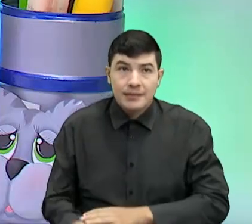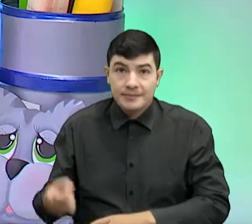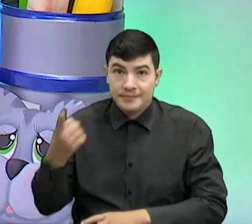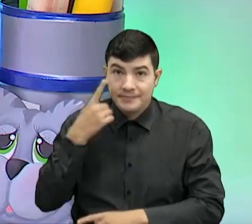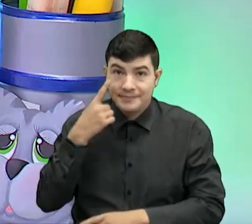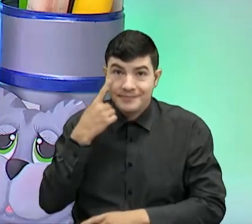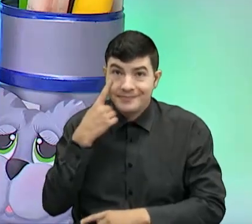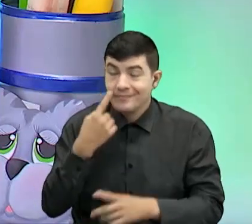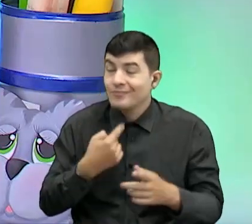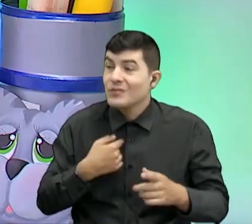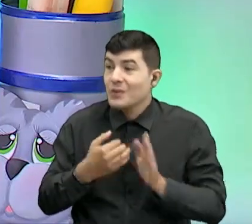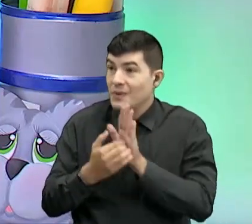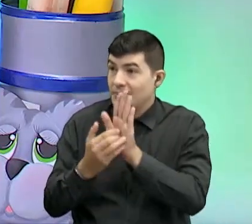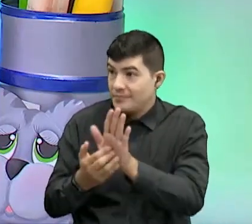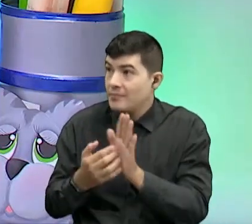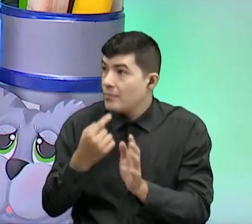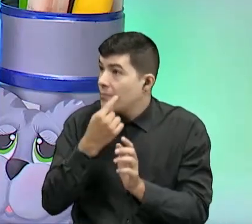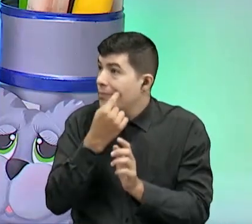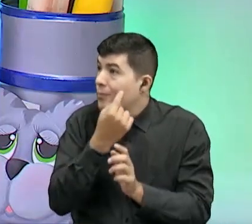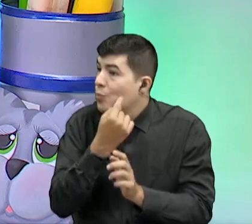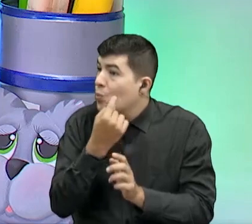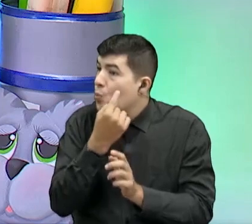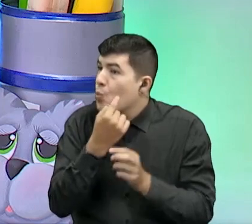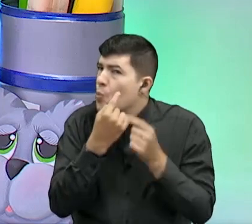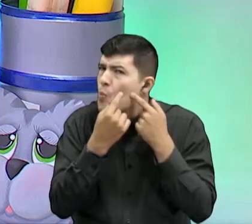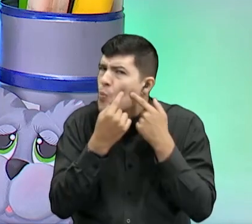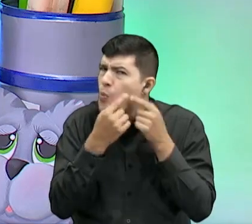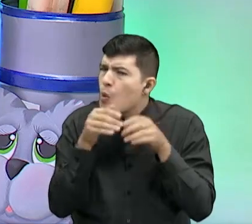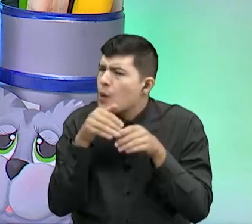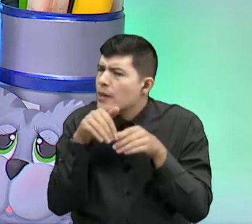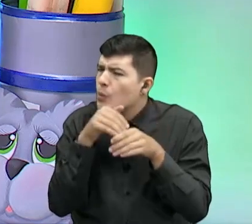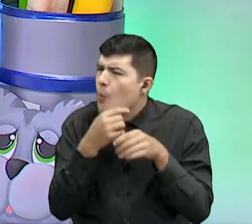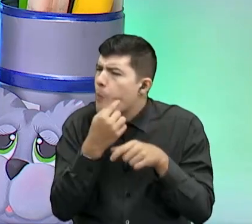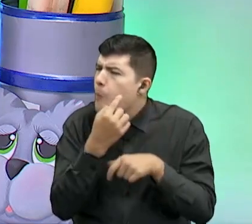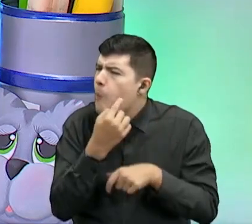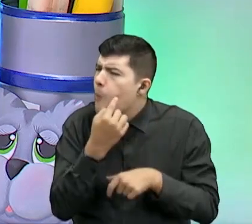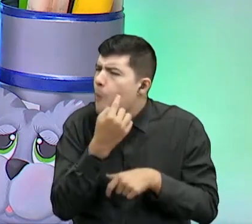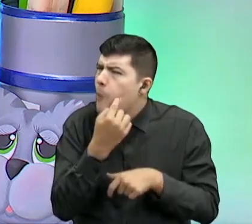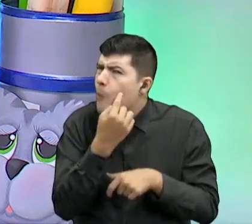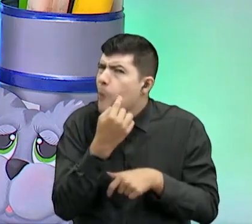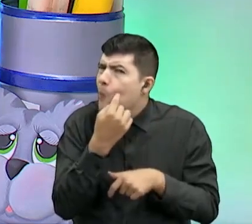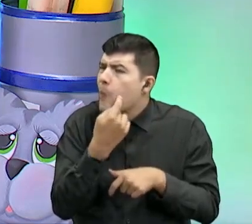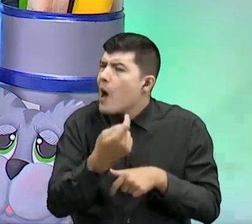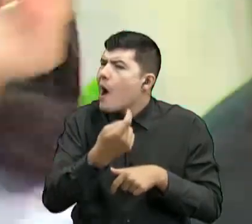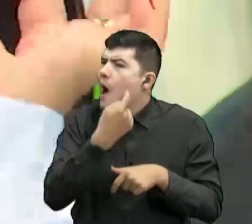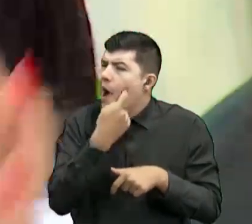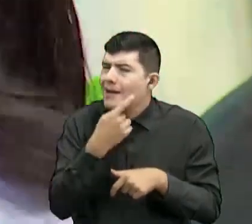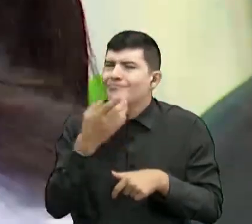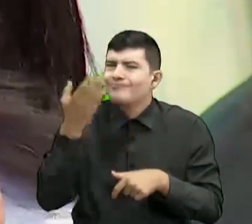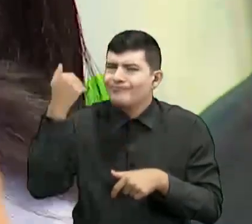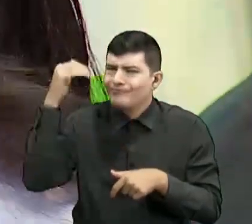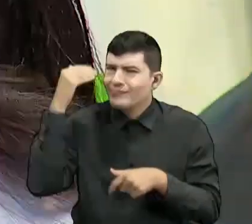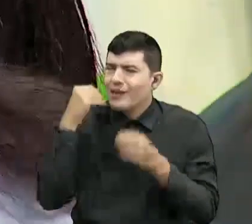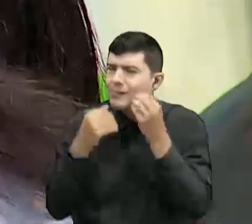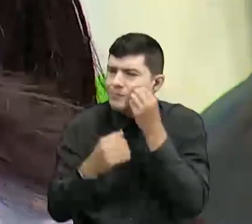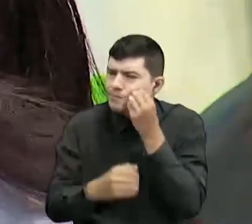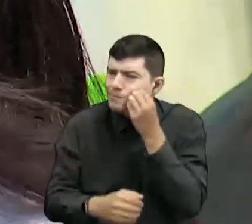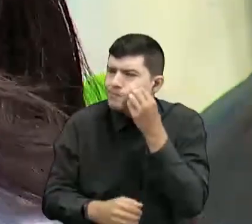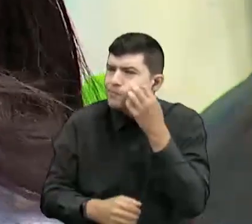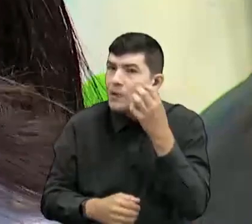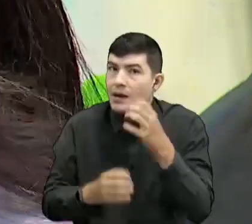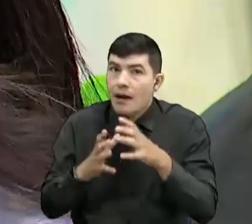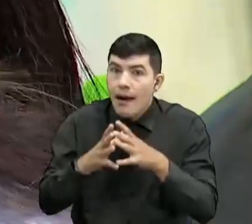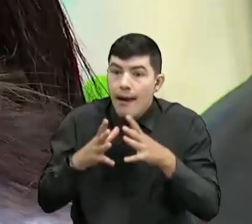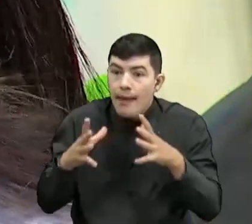mejilla tengo como un huequito chiquito y a esa marca fue por la ampolla. Ya salió muy